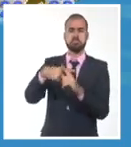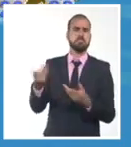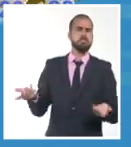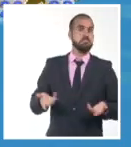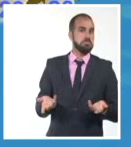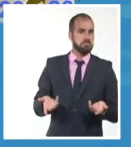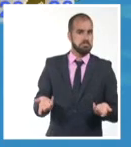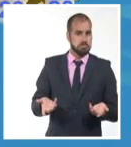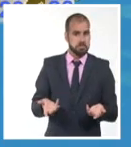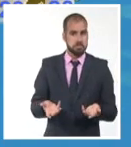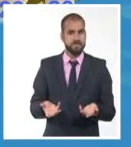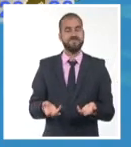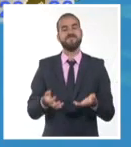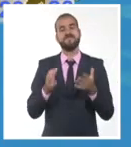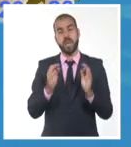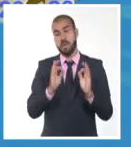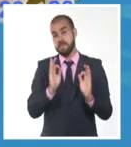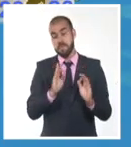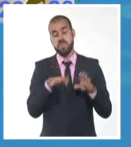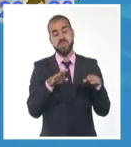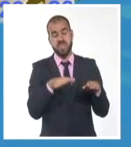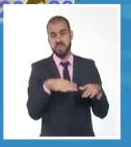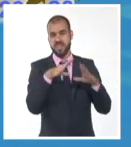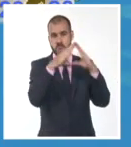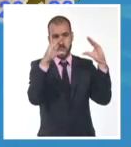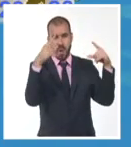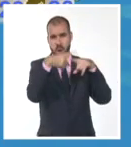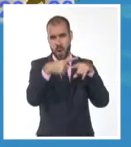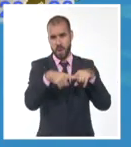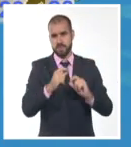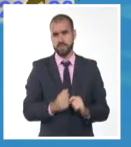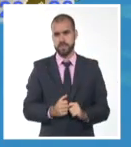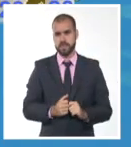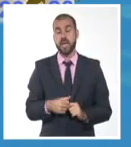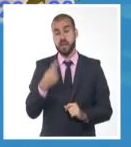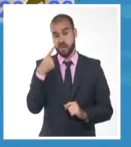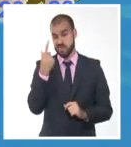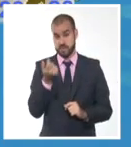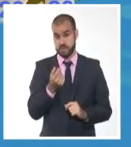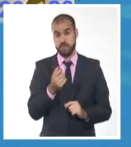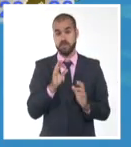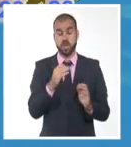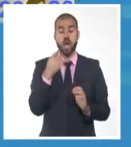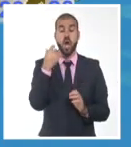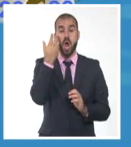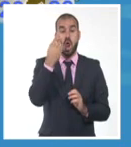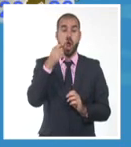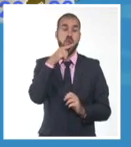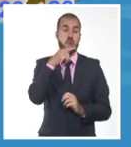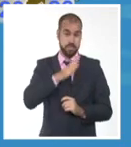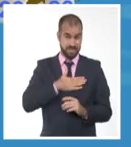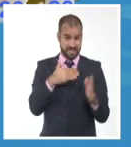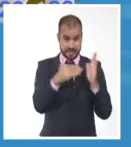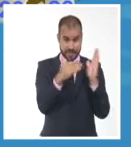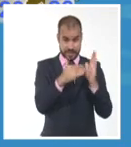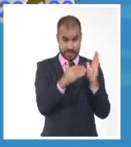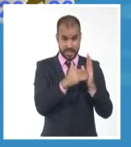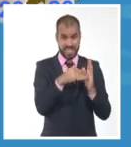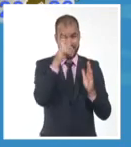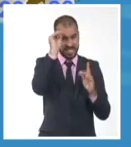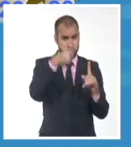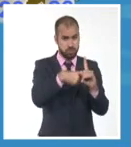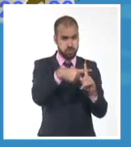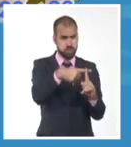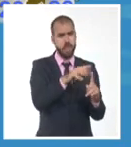temperaturas reaccionan al nublado, a la nubosidad. Fíjense que en el oriente del país las máximas entre 30 y 31 grados Celsius, algo